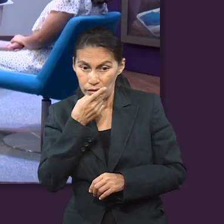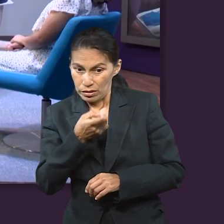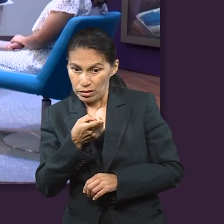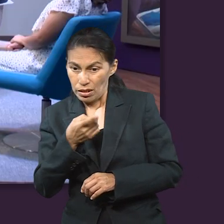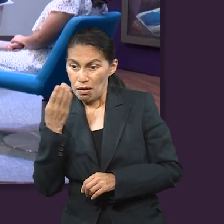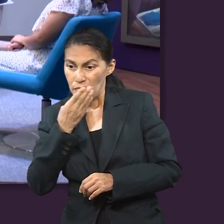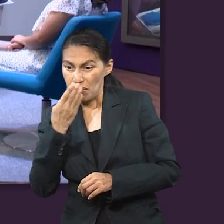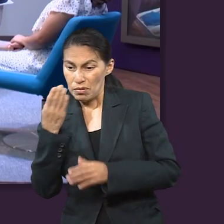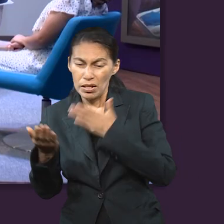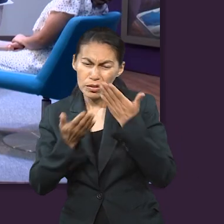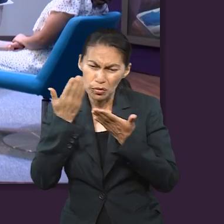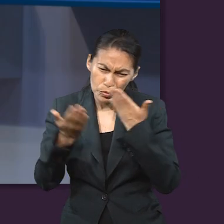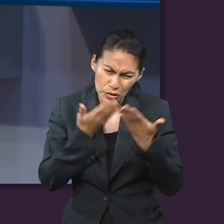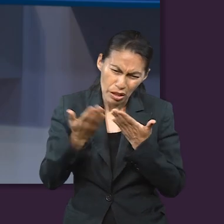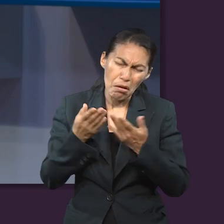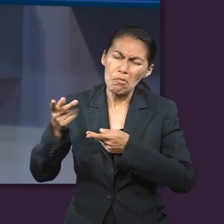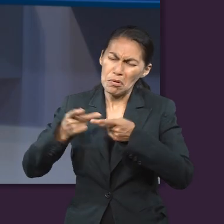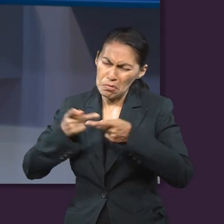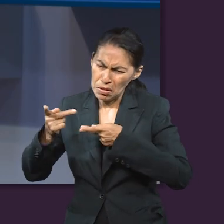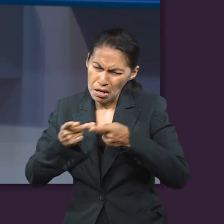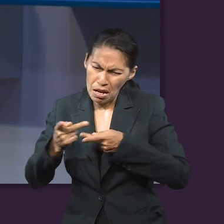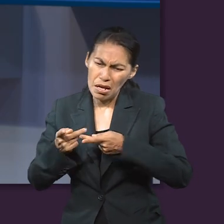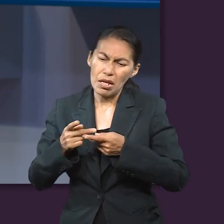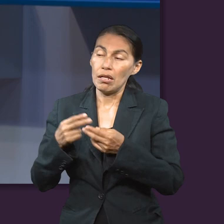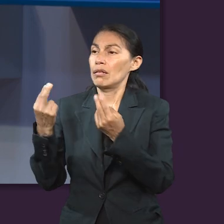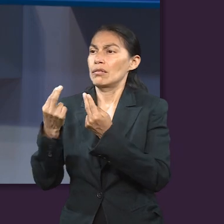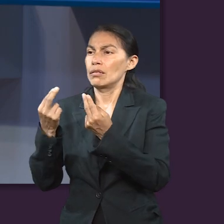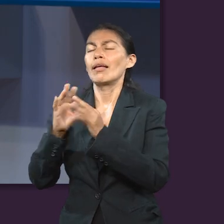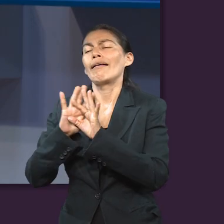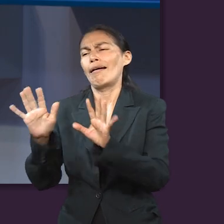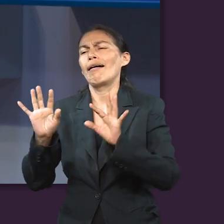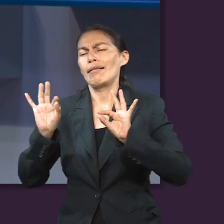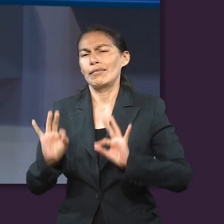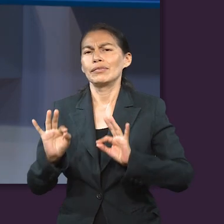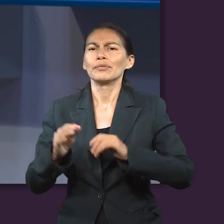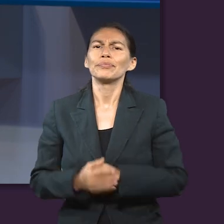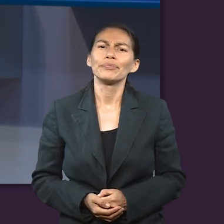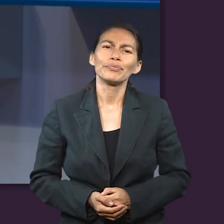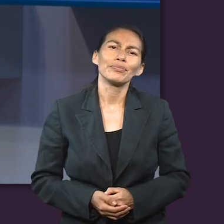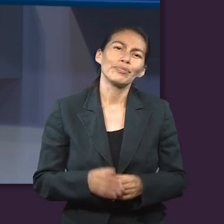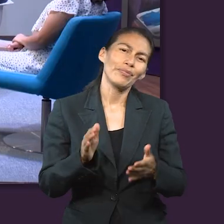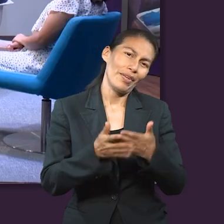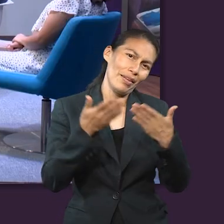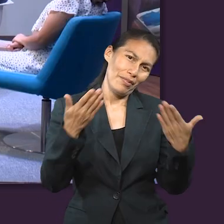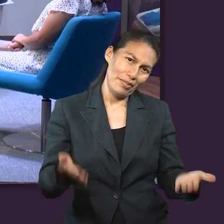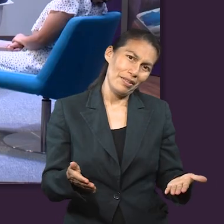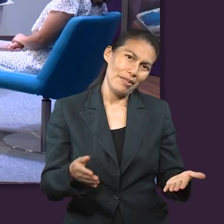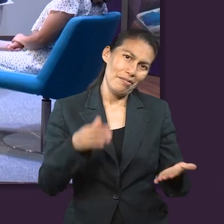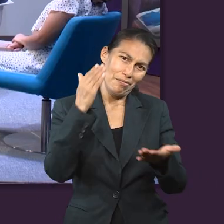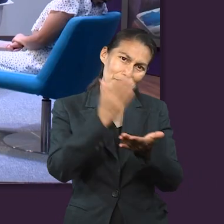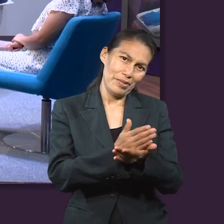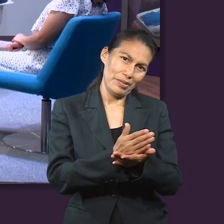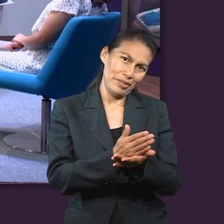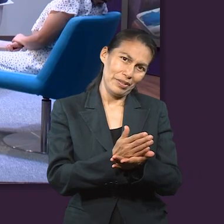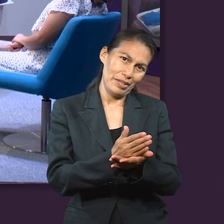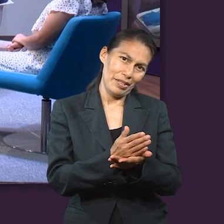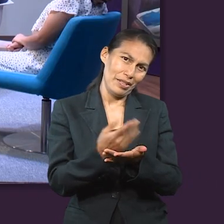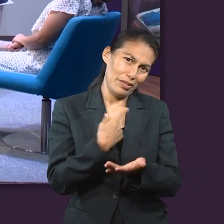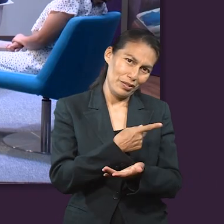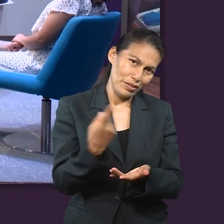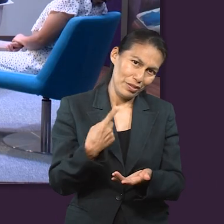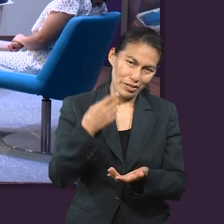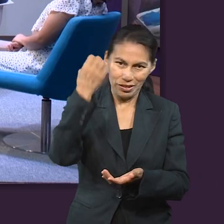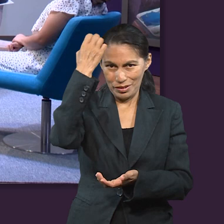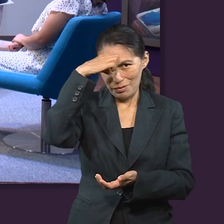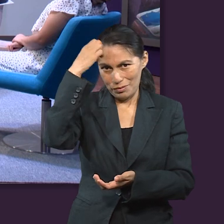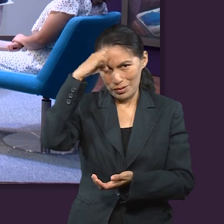es esto. Y más que nada, como decía Jaime, estudiar la palabra para que estemos preparados para cuando se necesite. Bueno, ahora vamos a ir a una breve